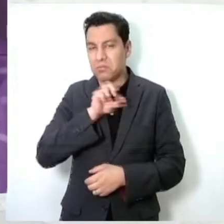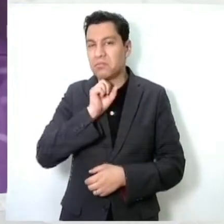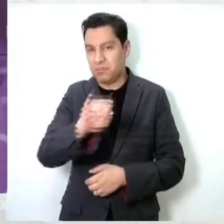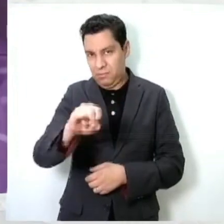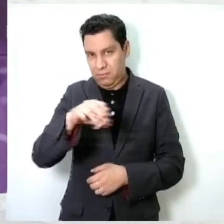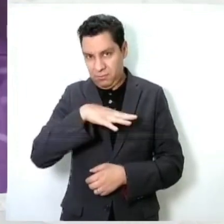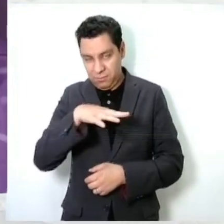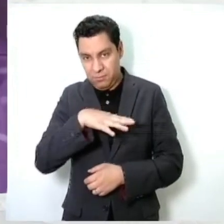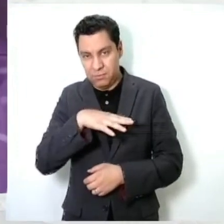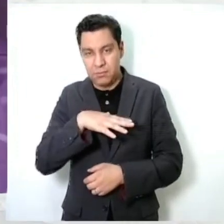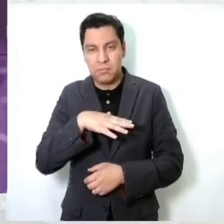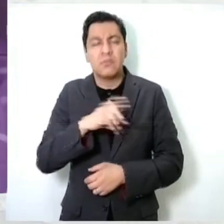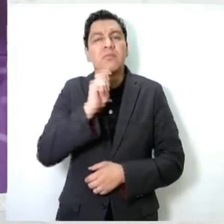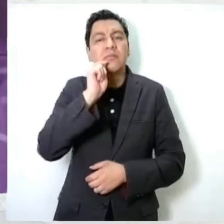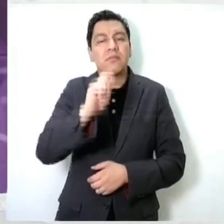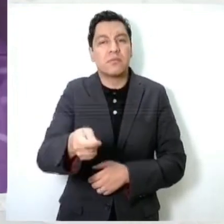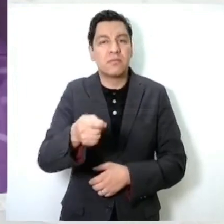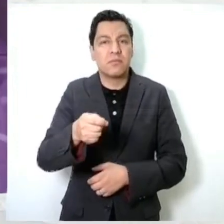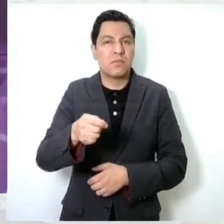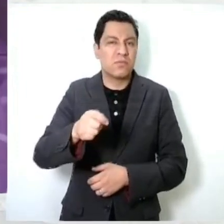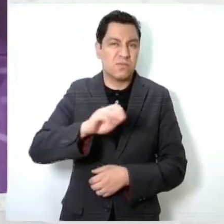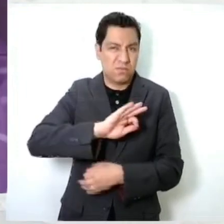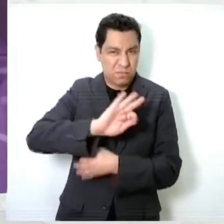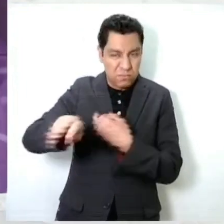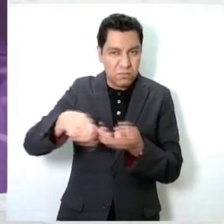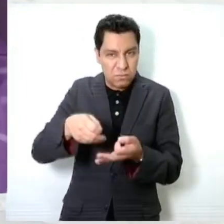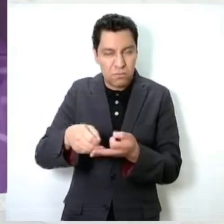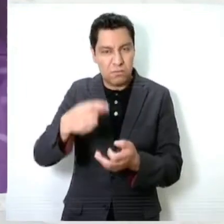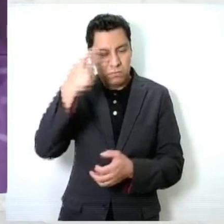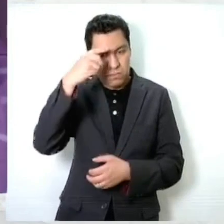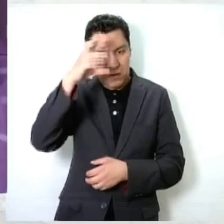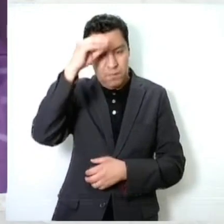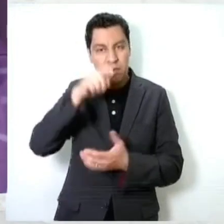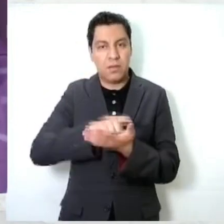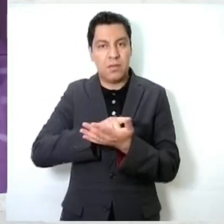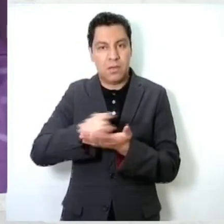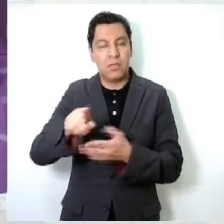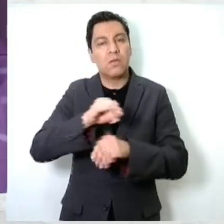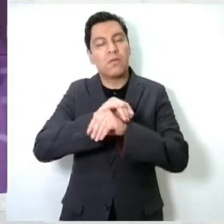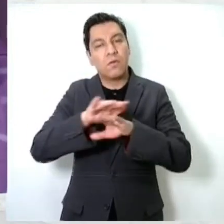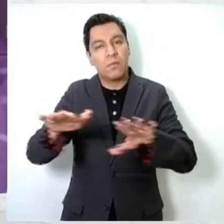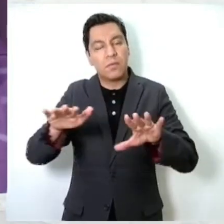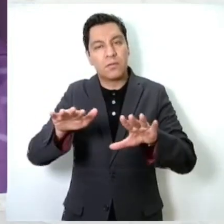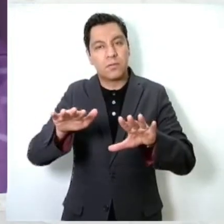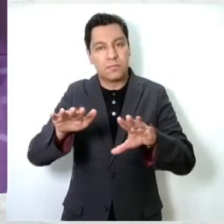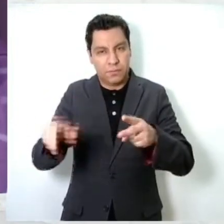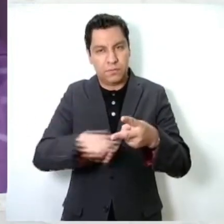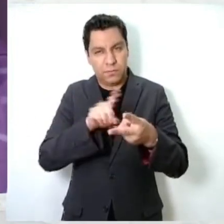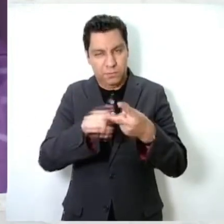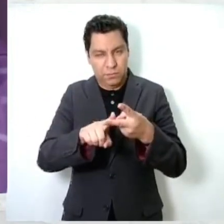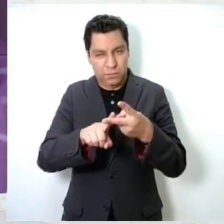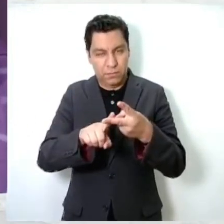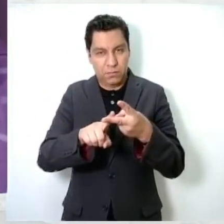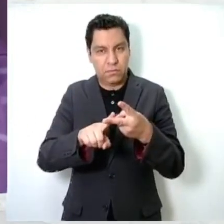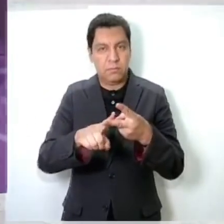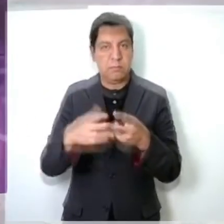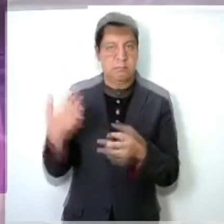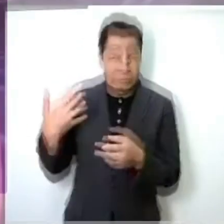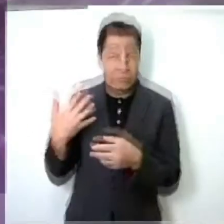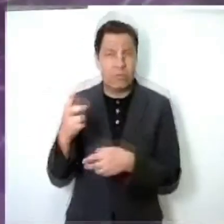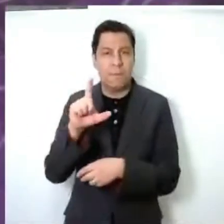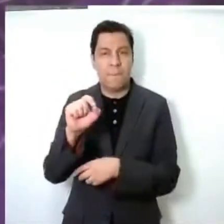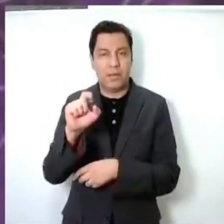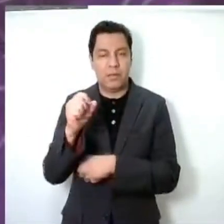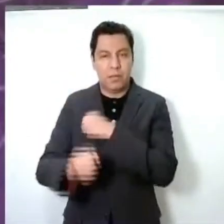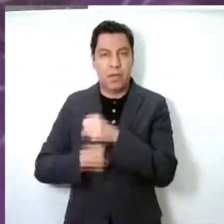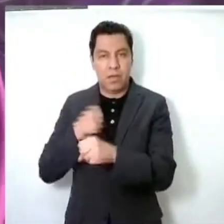que, por un lado, se brinde un marco general del derecho de acceso a la información sobre el cual en las últimas dos décadas